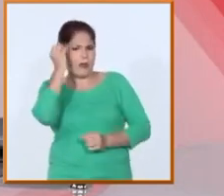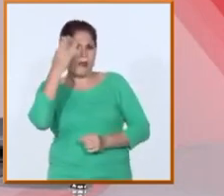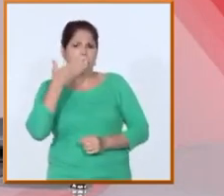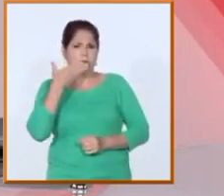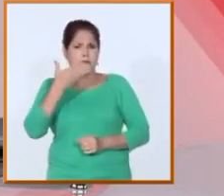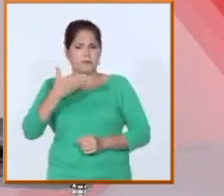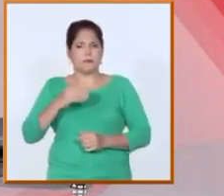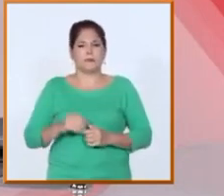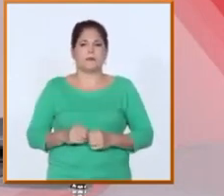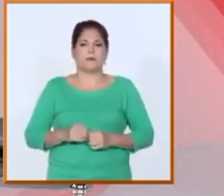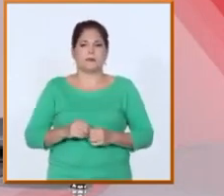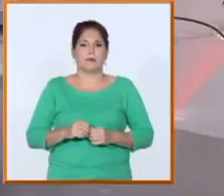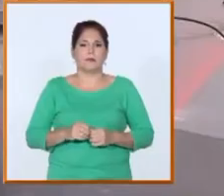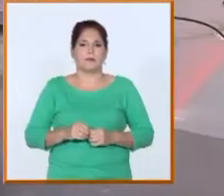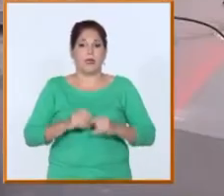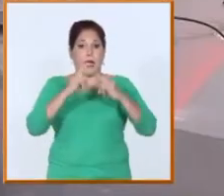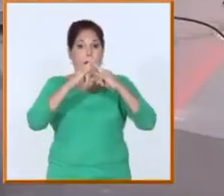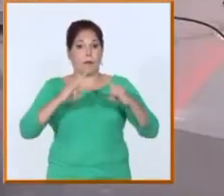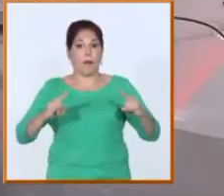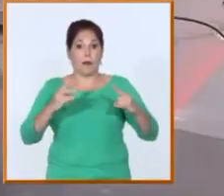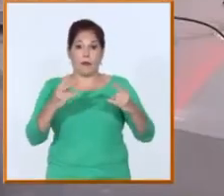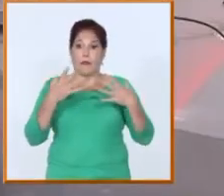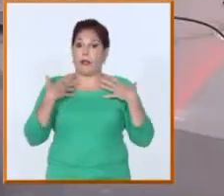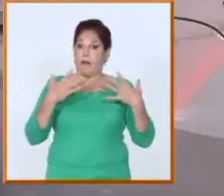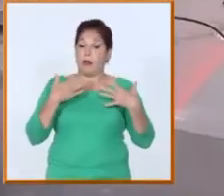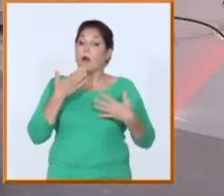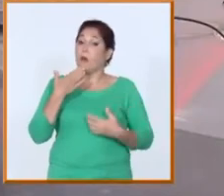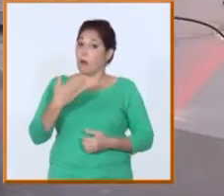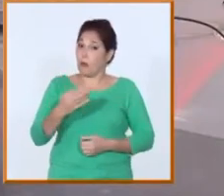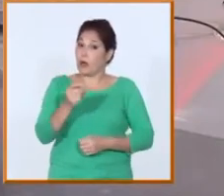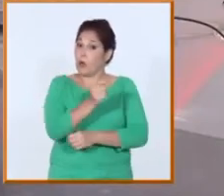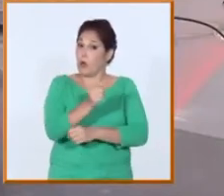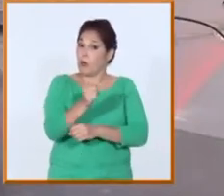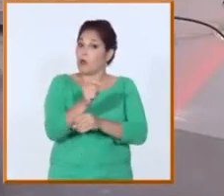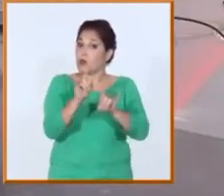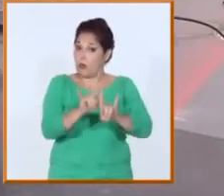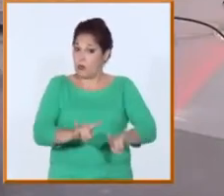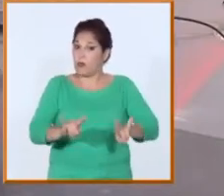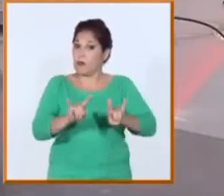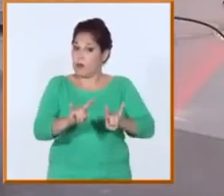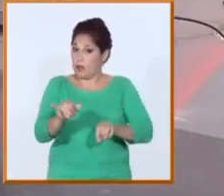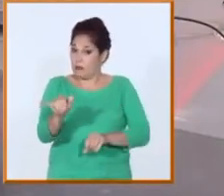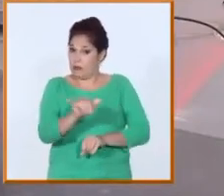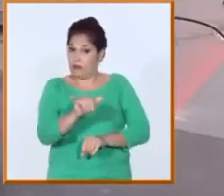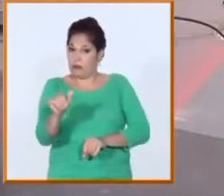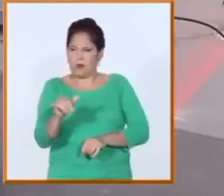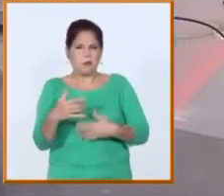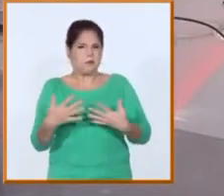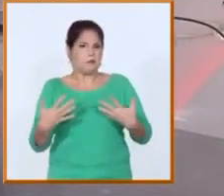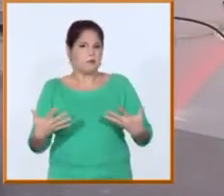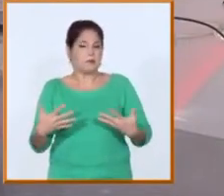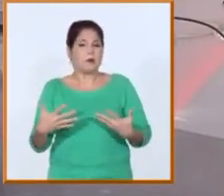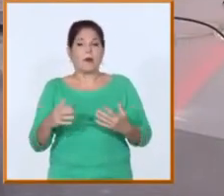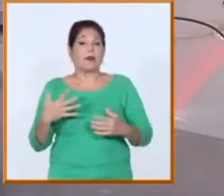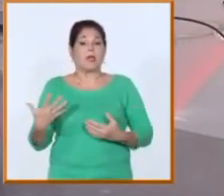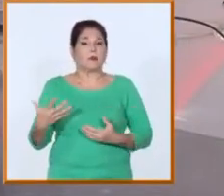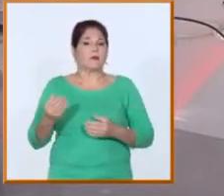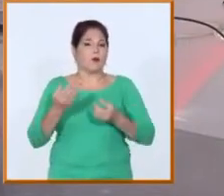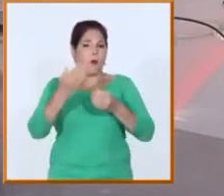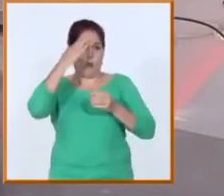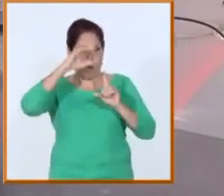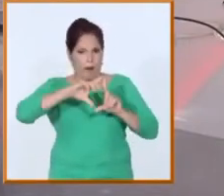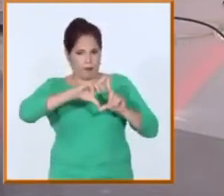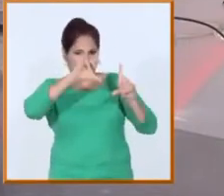de verano ministro pero también hubo otras experiencias de los cursos de verano que la universidad ofrece ¿qué pasó en general en todo el sistema de educación